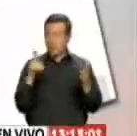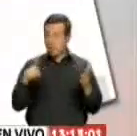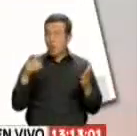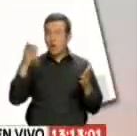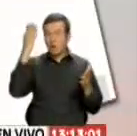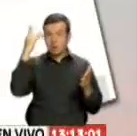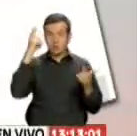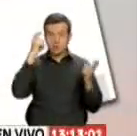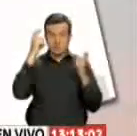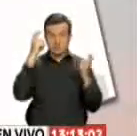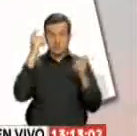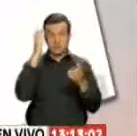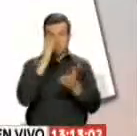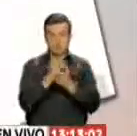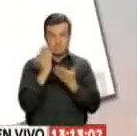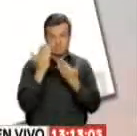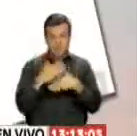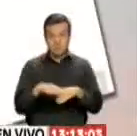pueden manipular.